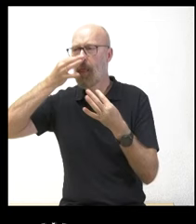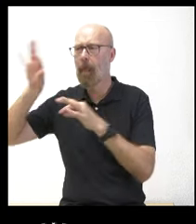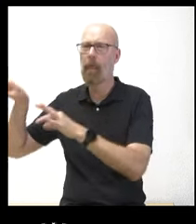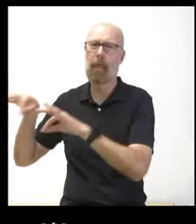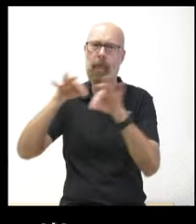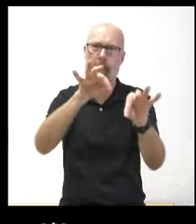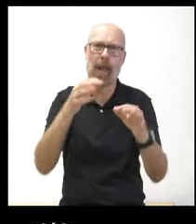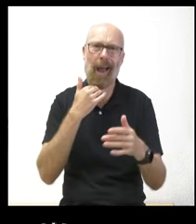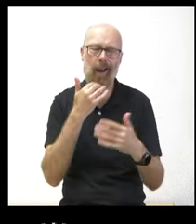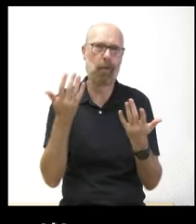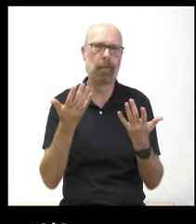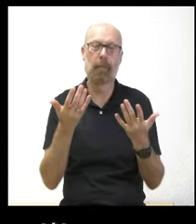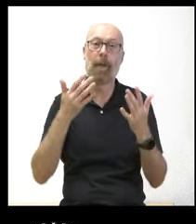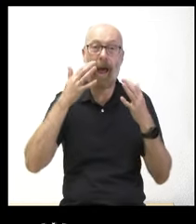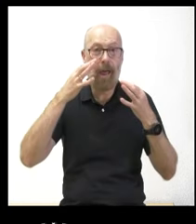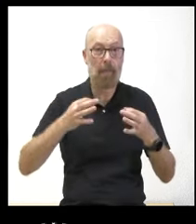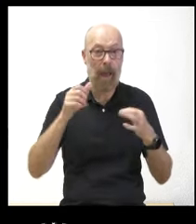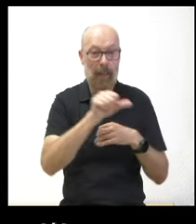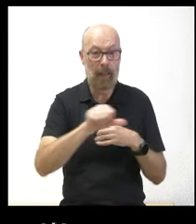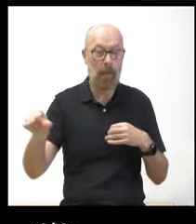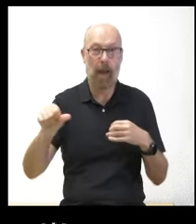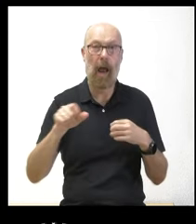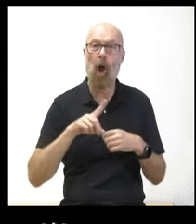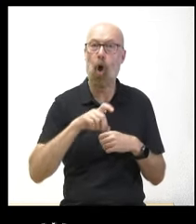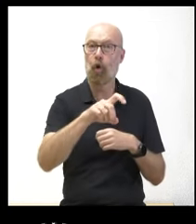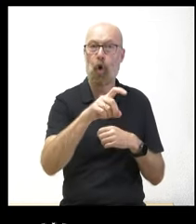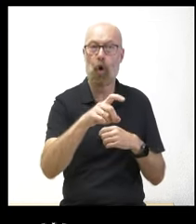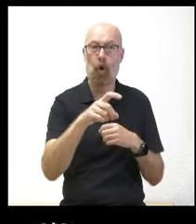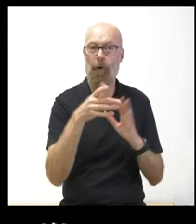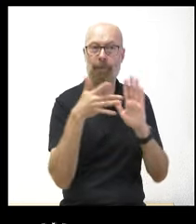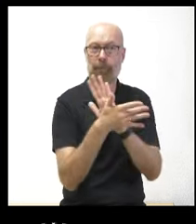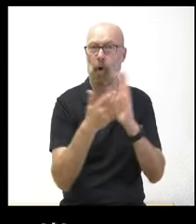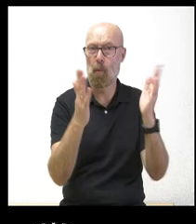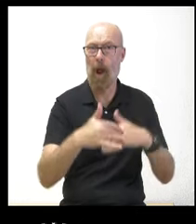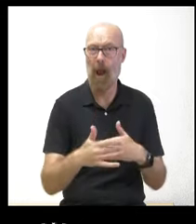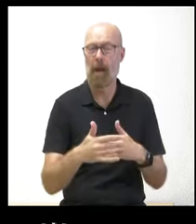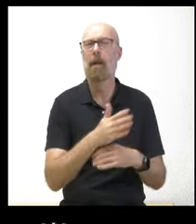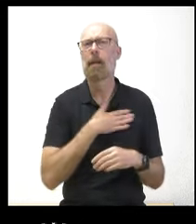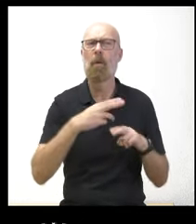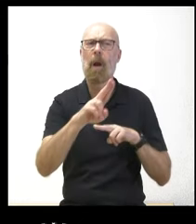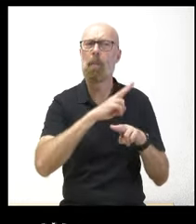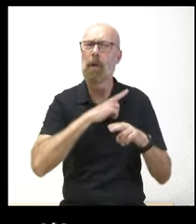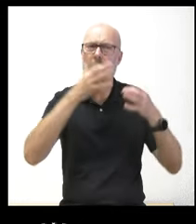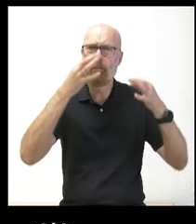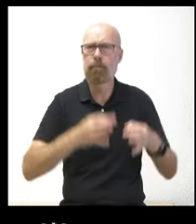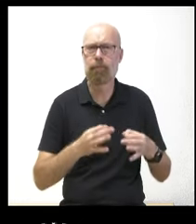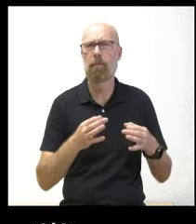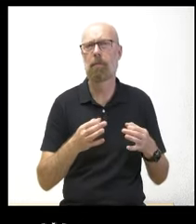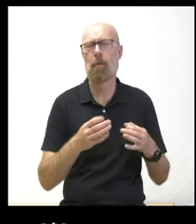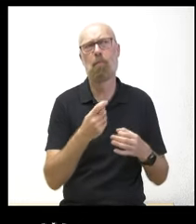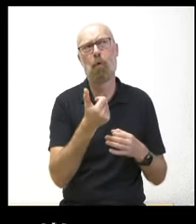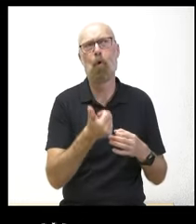esta semana se han quedado sin oncólogo en plantas yo quiero una respuesta concreta o al menos un poco